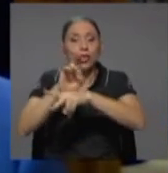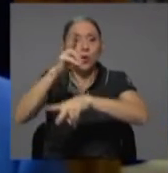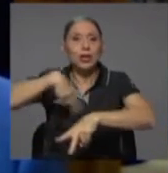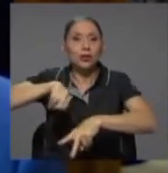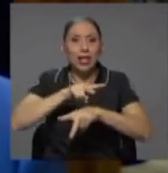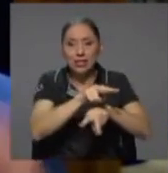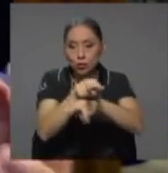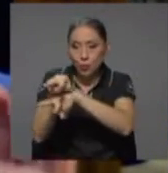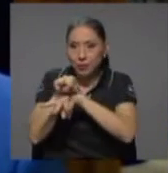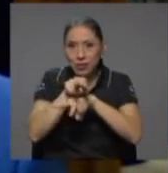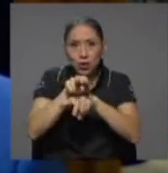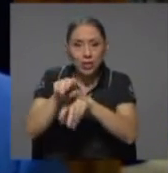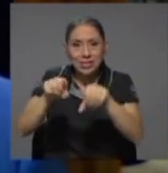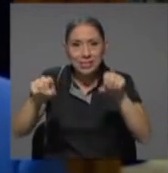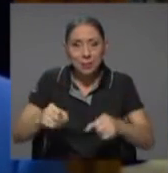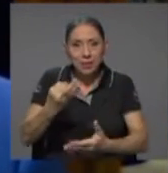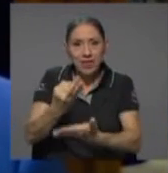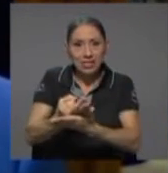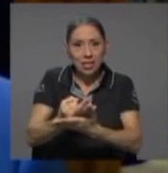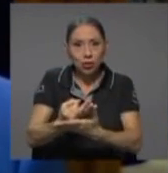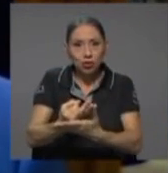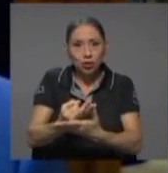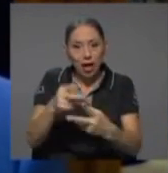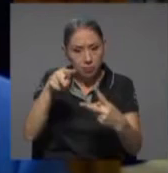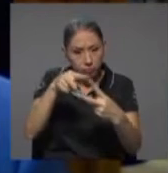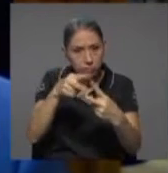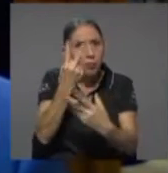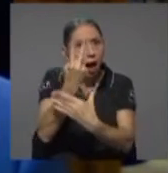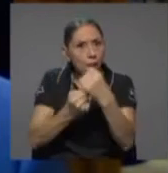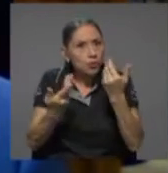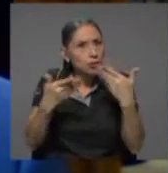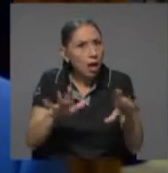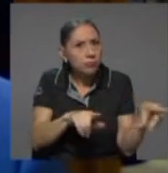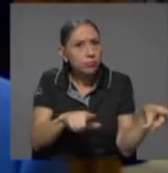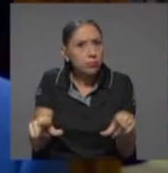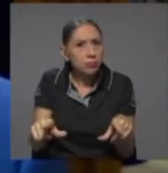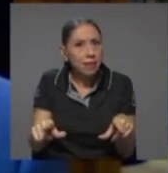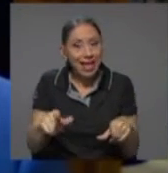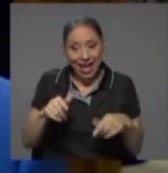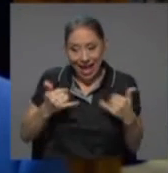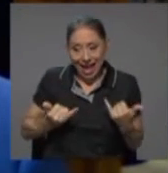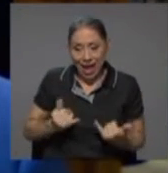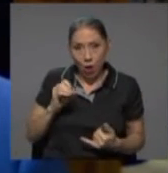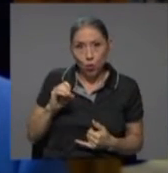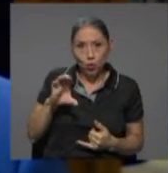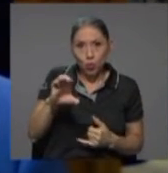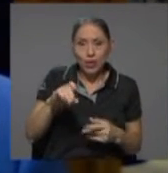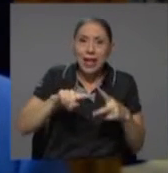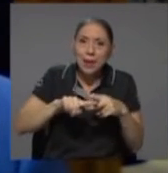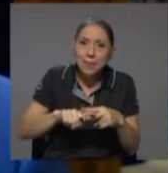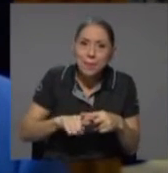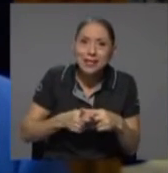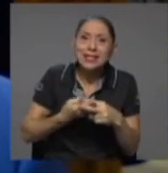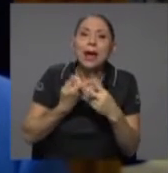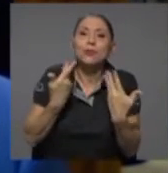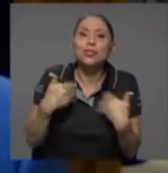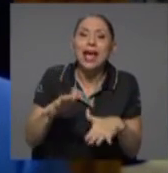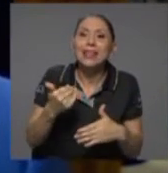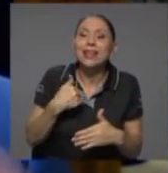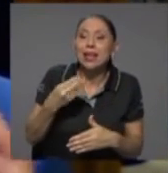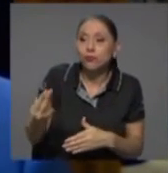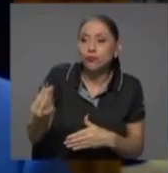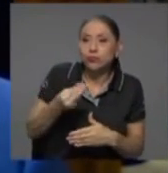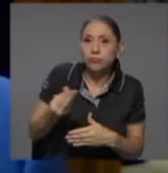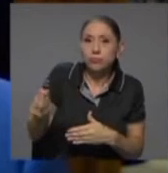Supervisión del Sistema Financiero. Ambos ya fueron emitidos y justamente en este mes de octubre empezamos a recibir contribuciones en el Fondo de Garantía de